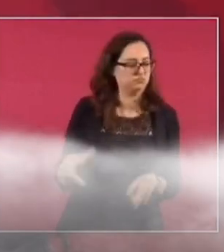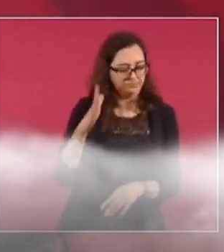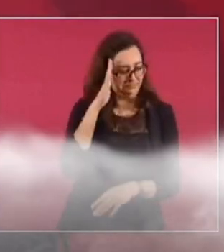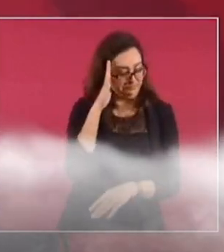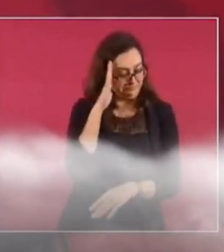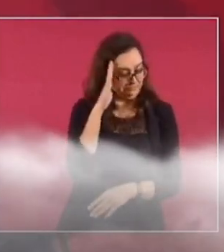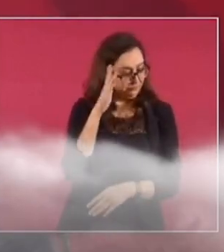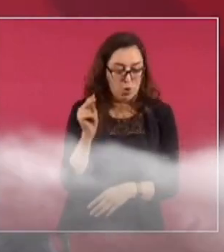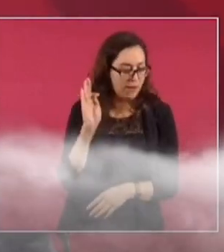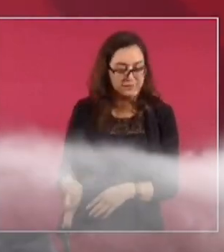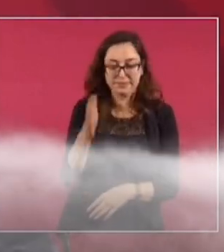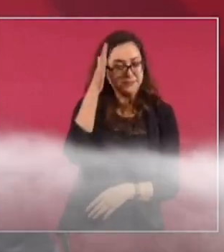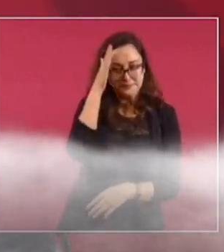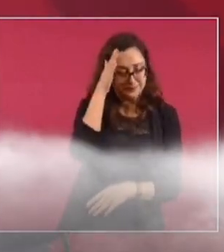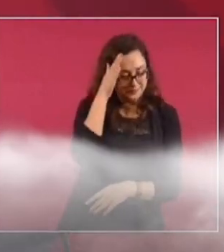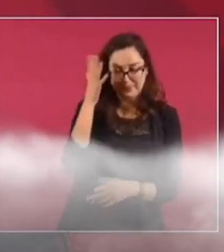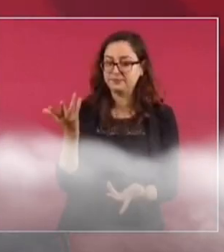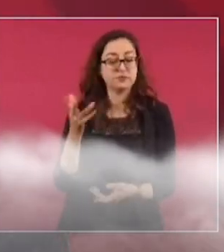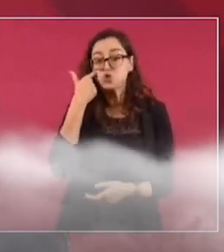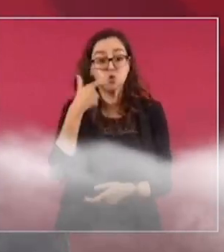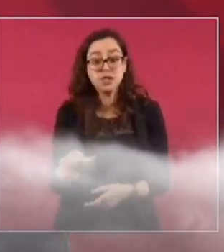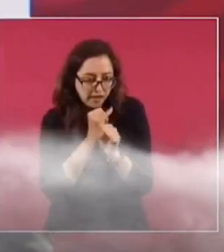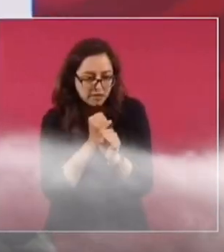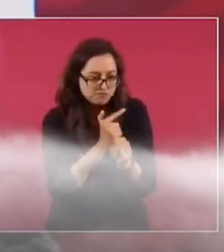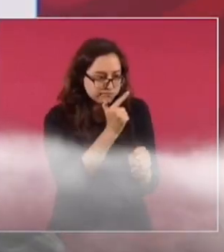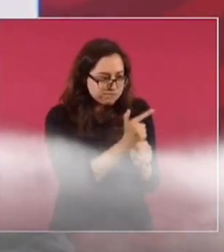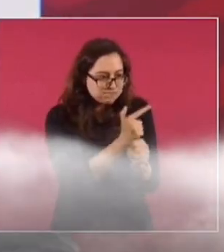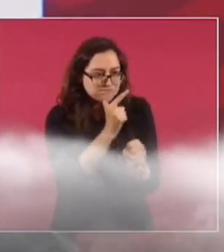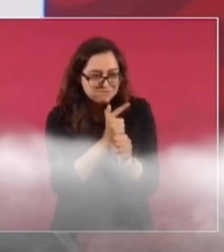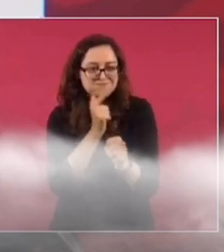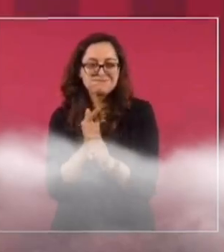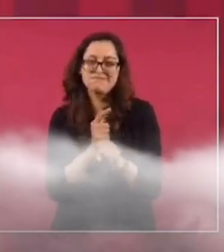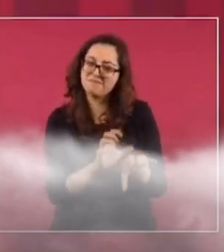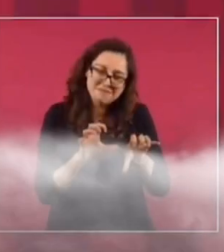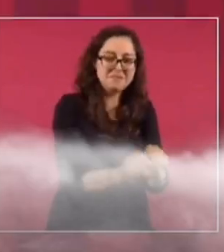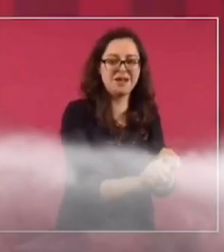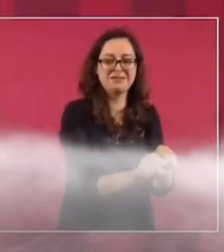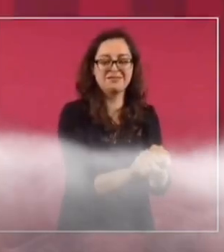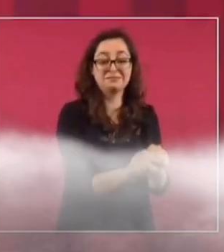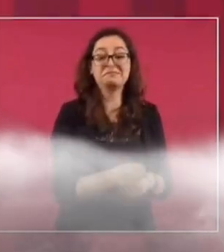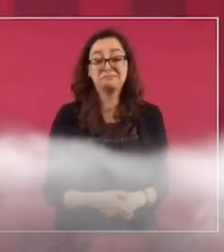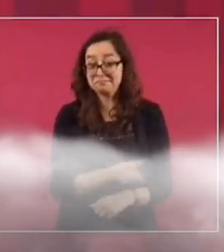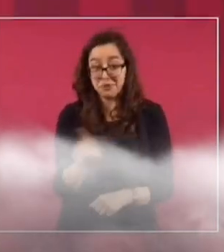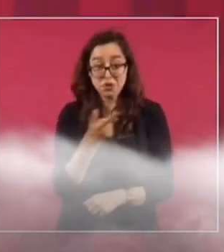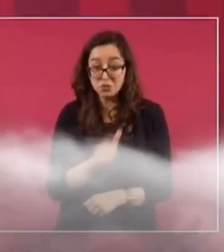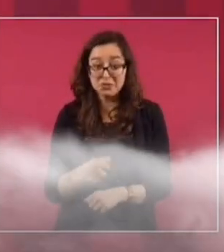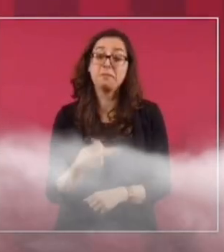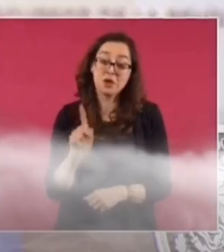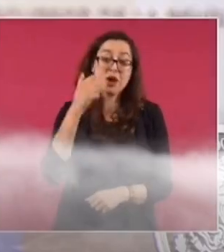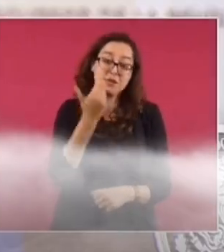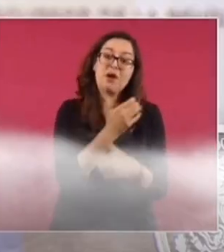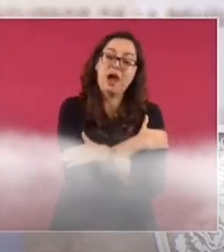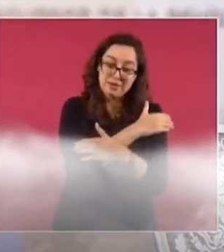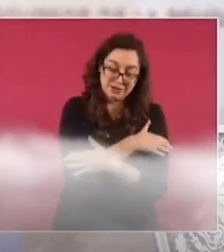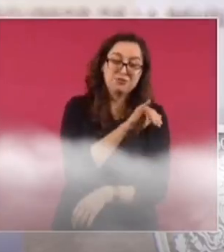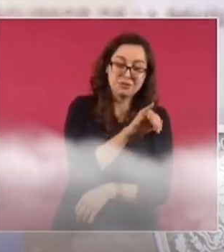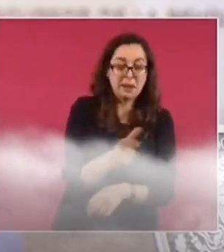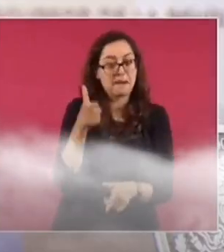aceptar la nueva realidad. Se resisten. Y aunque no les guste, abrazos, no balazos.